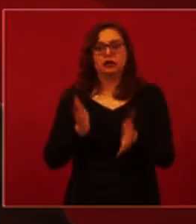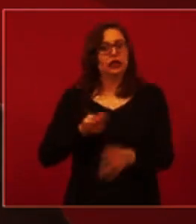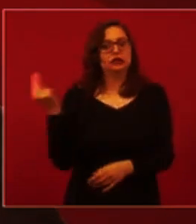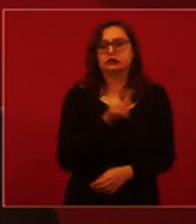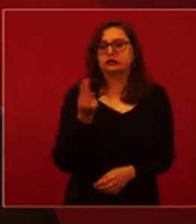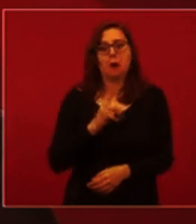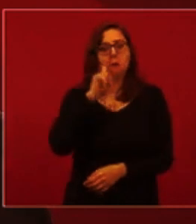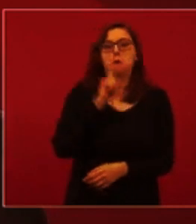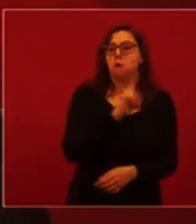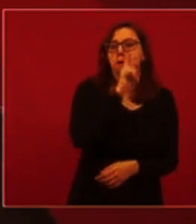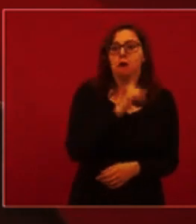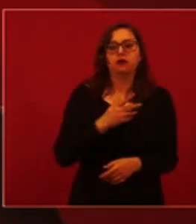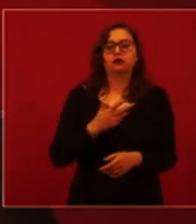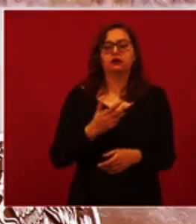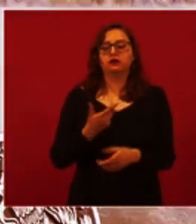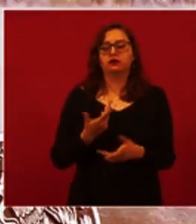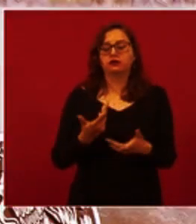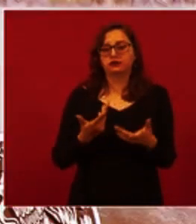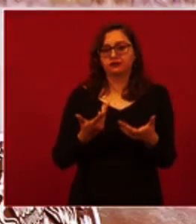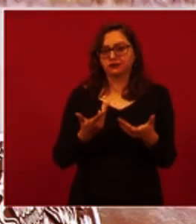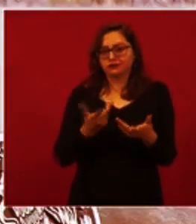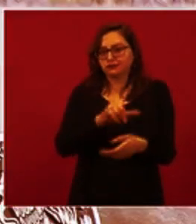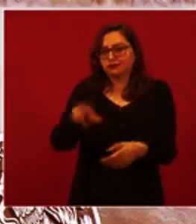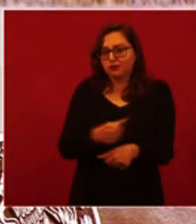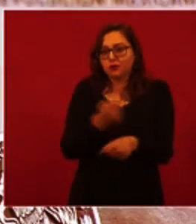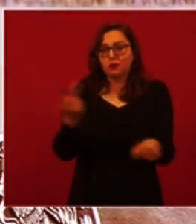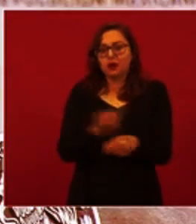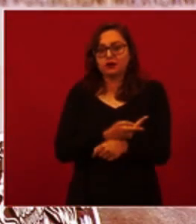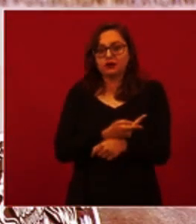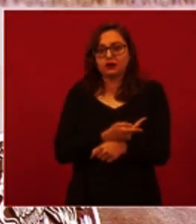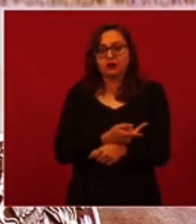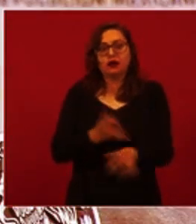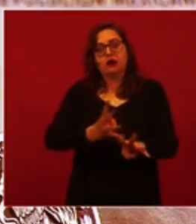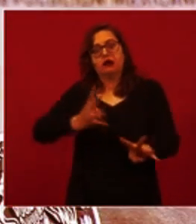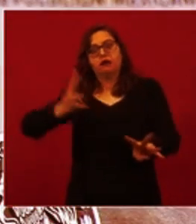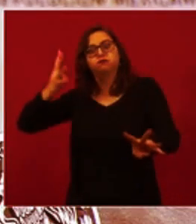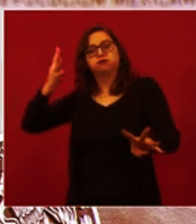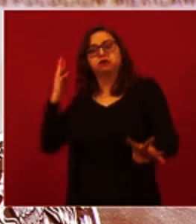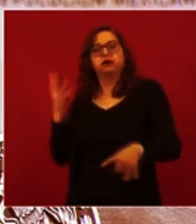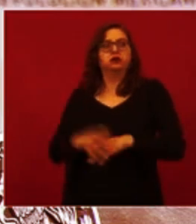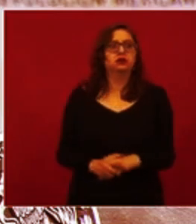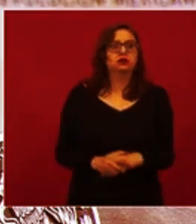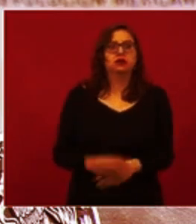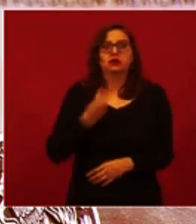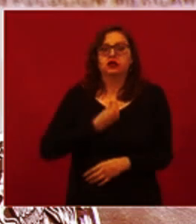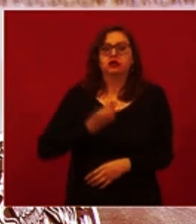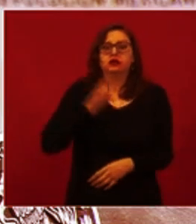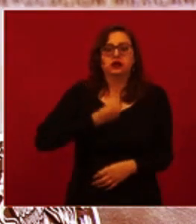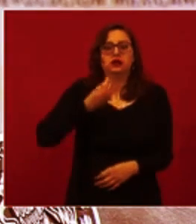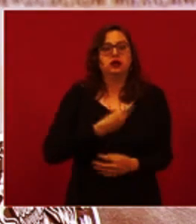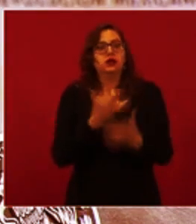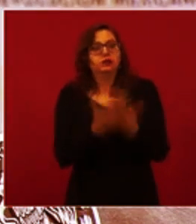prueba COVID. Lo que va a ocurrir es que se van a angustiar porque van a estar en una fila, en un laboratorio público o